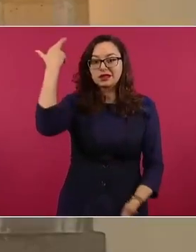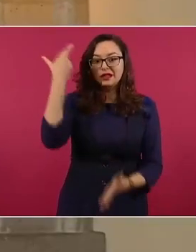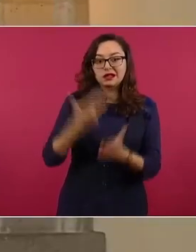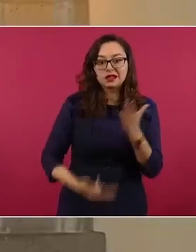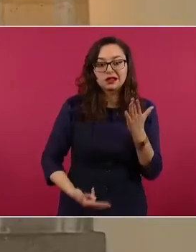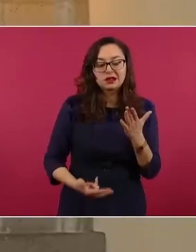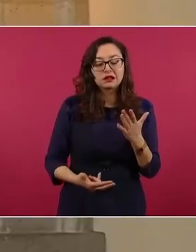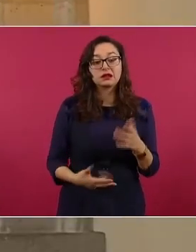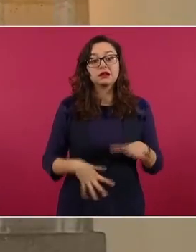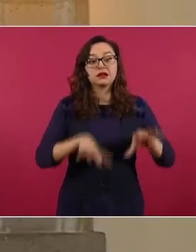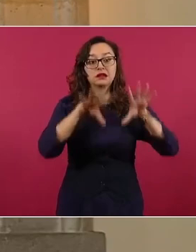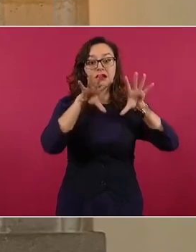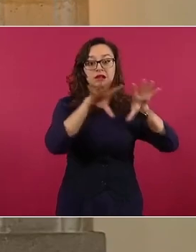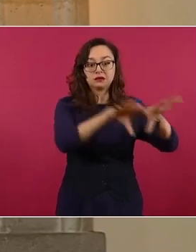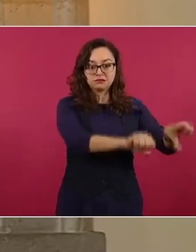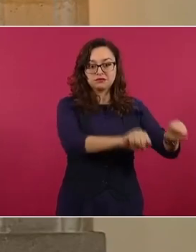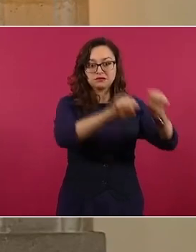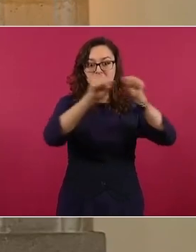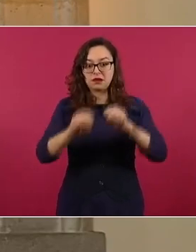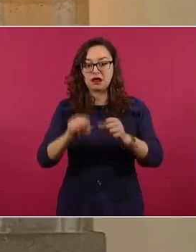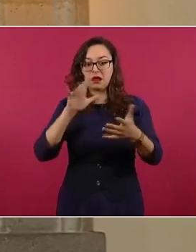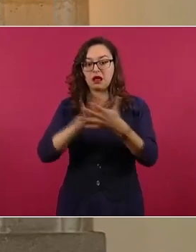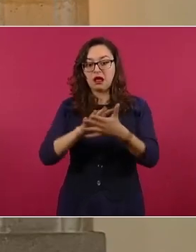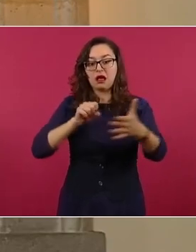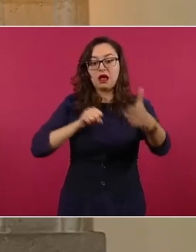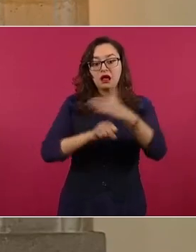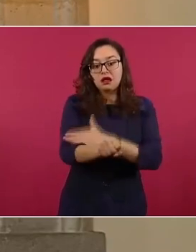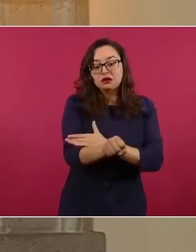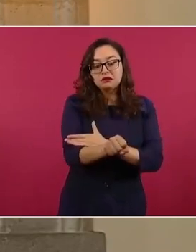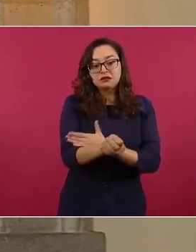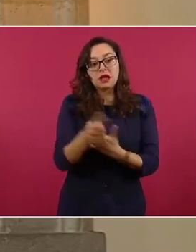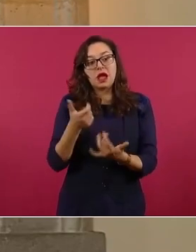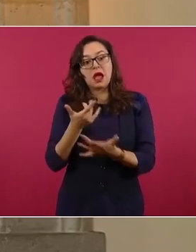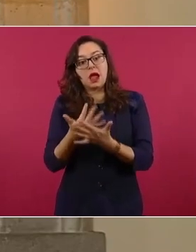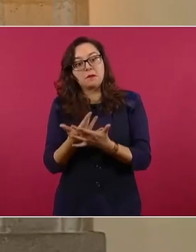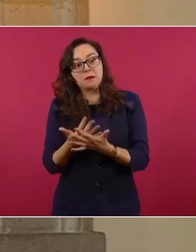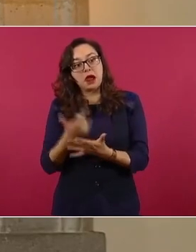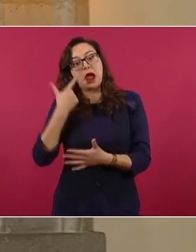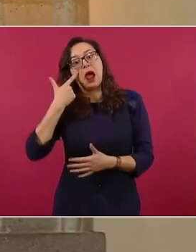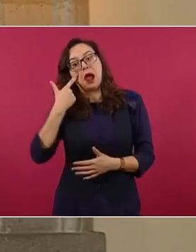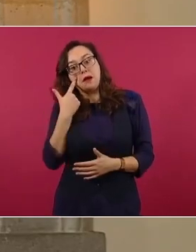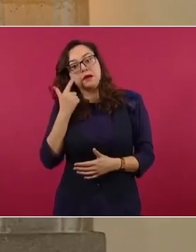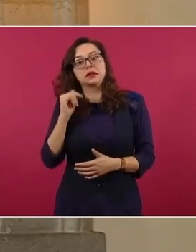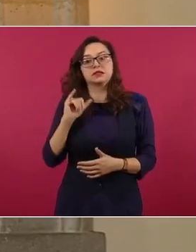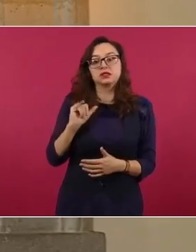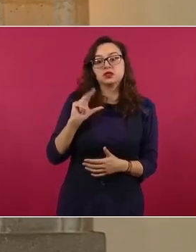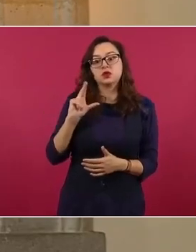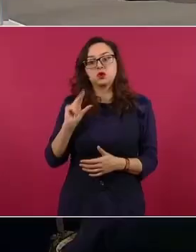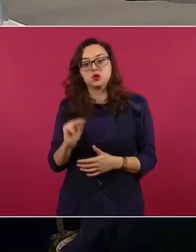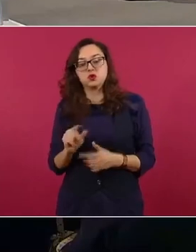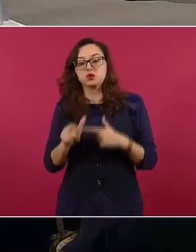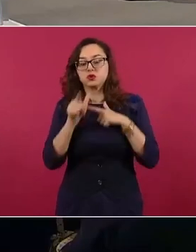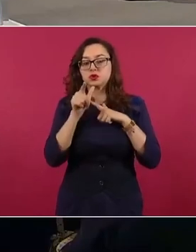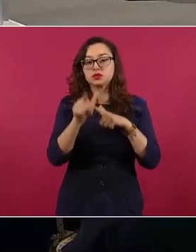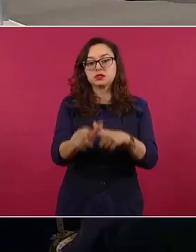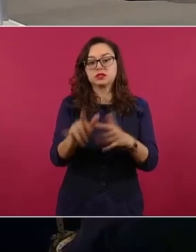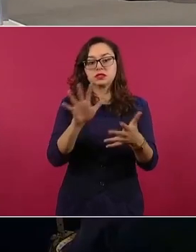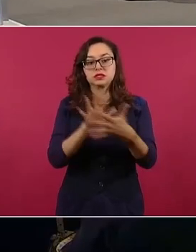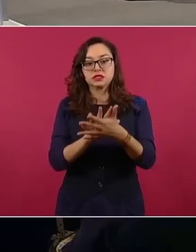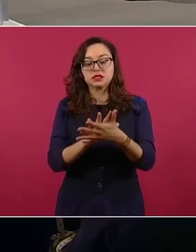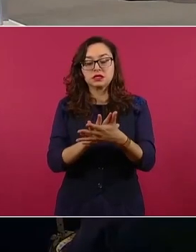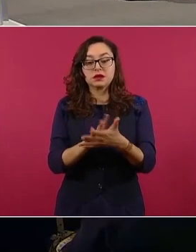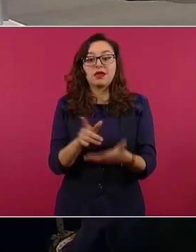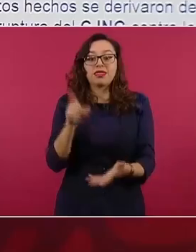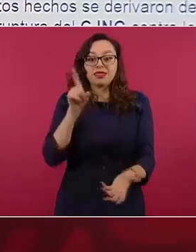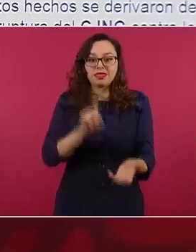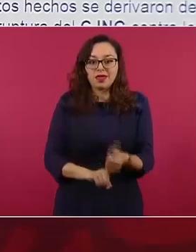resuelva si se queda en prisión o no, esto puede dar lugar a múltiples casos de corrupción, a